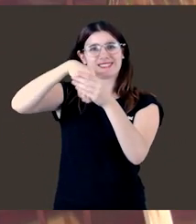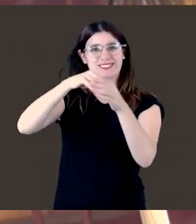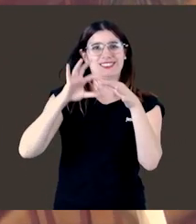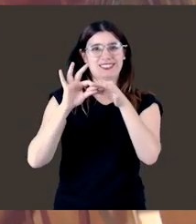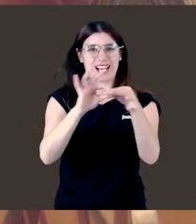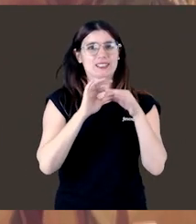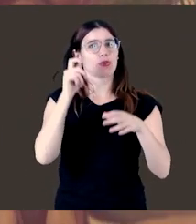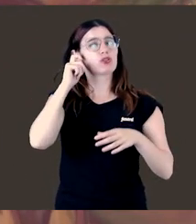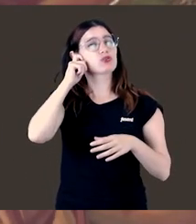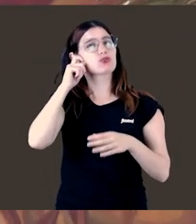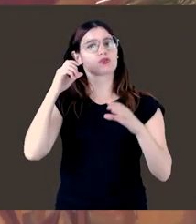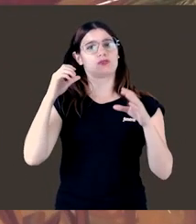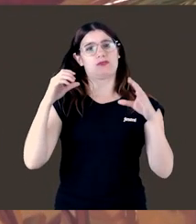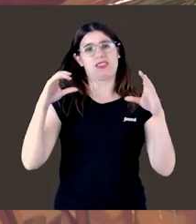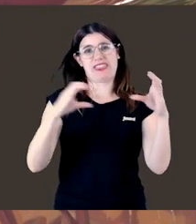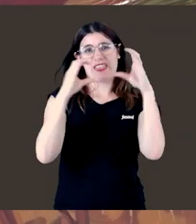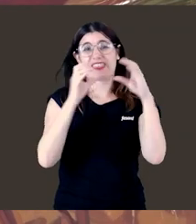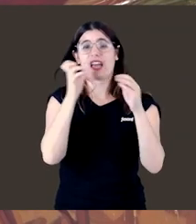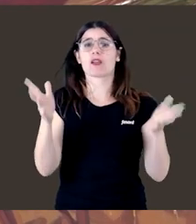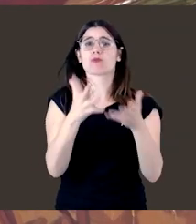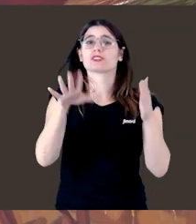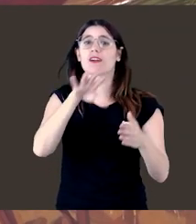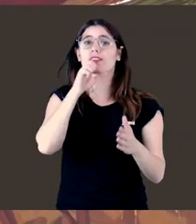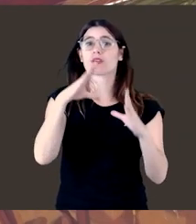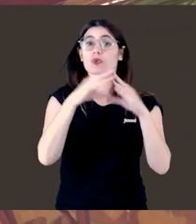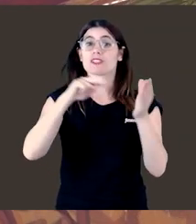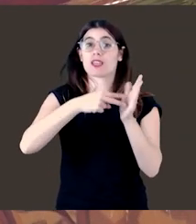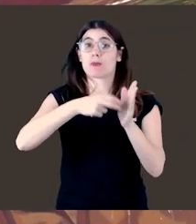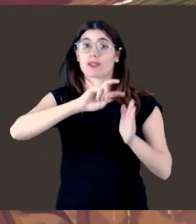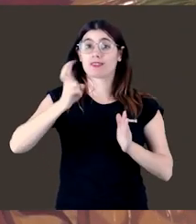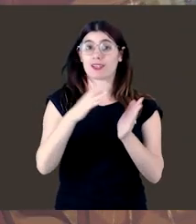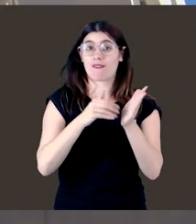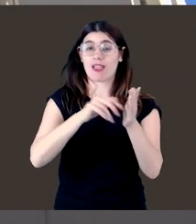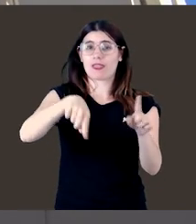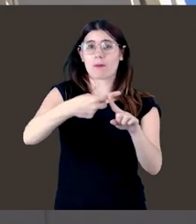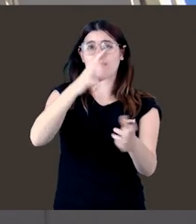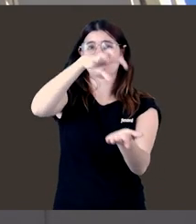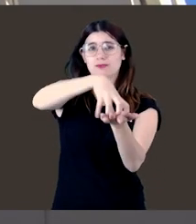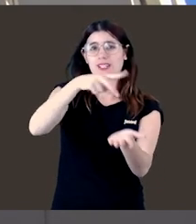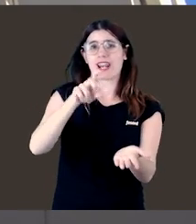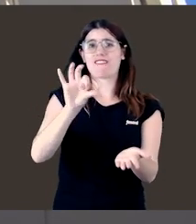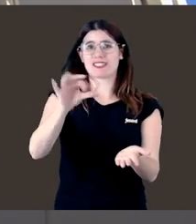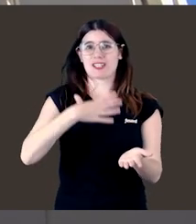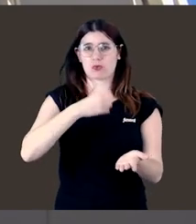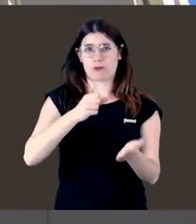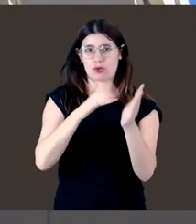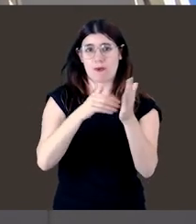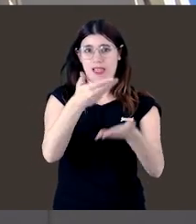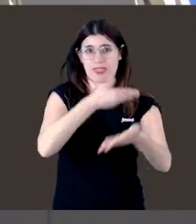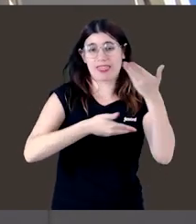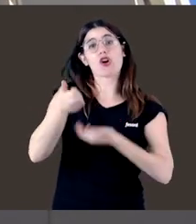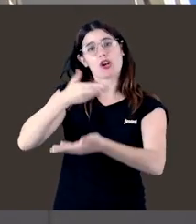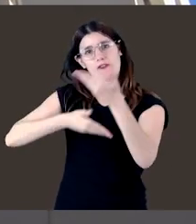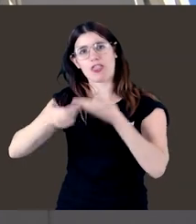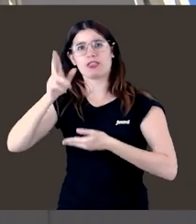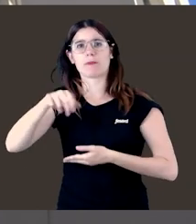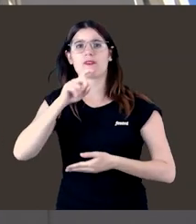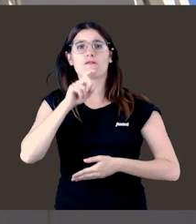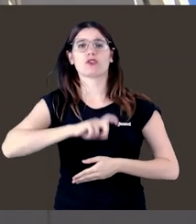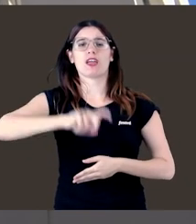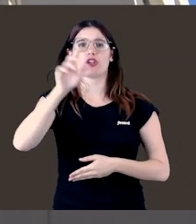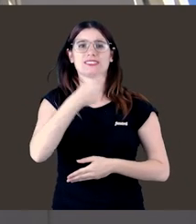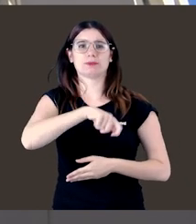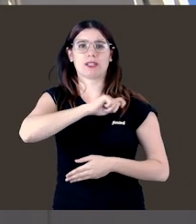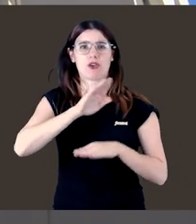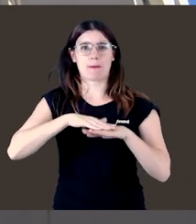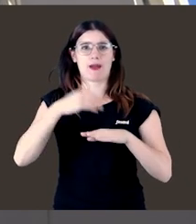Mujeres de Ciencia, impulsado por la Universitat Politècnica de València y las naves del Ayuntamiento de València, en colaboración con la